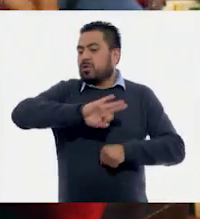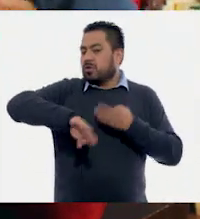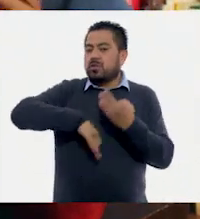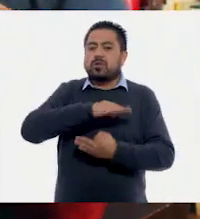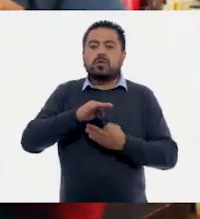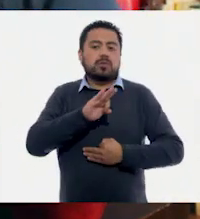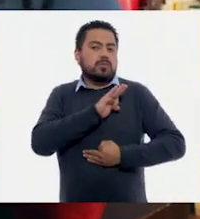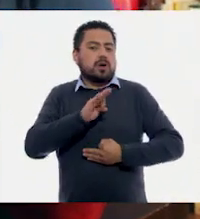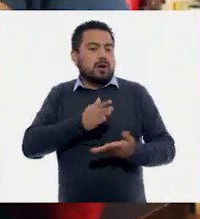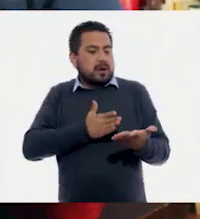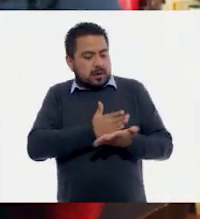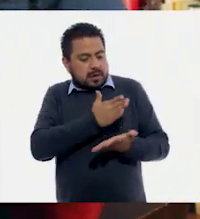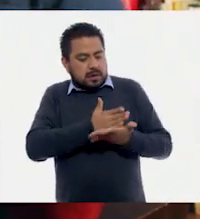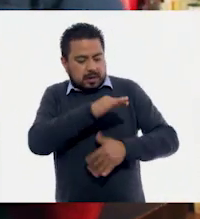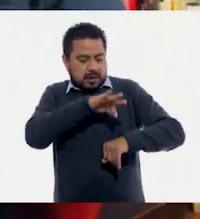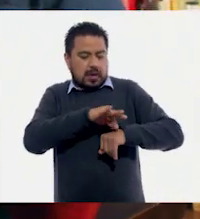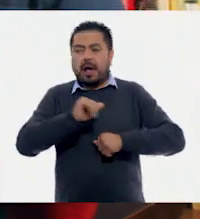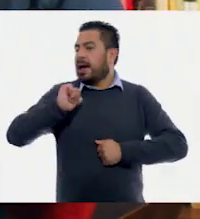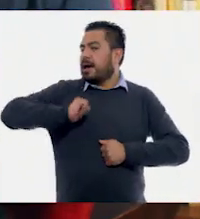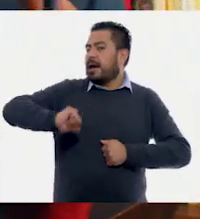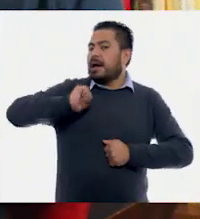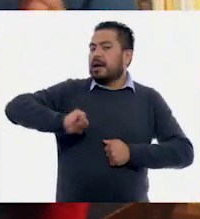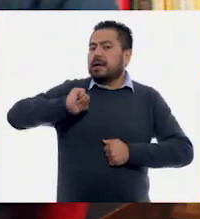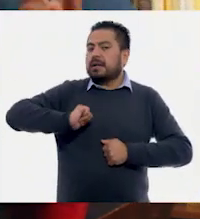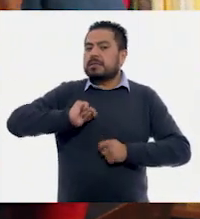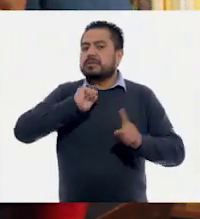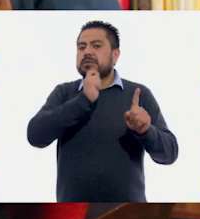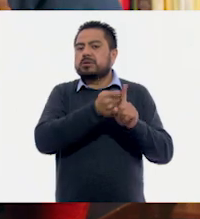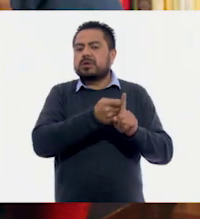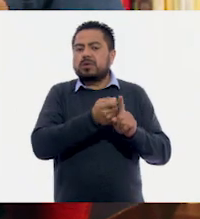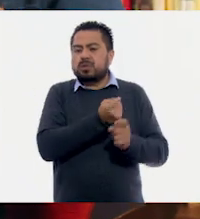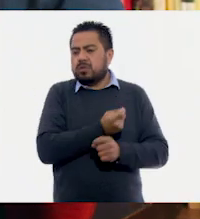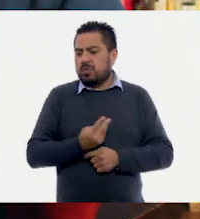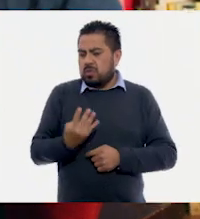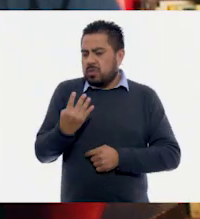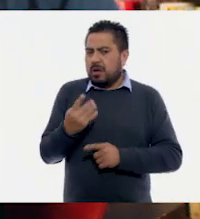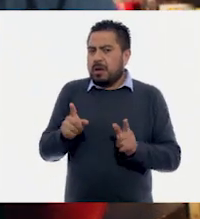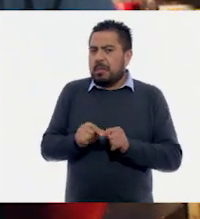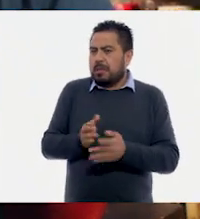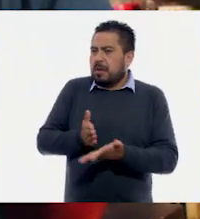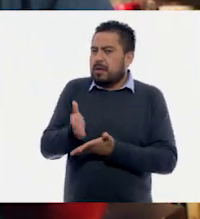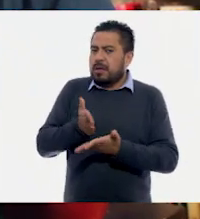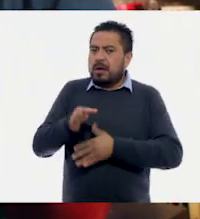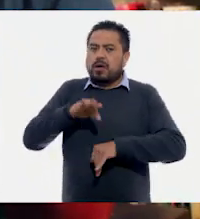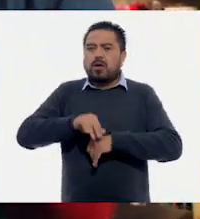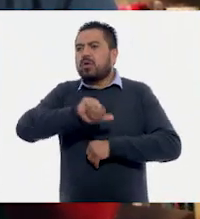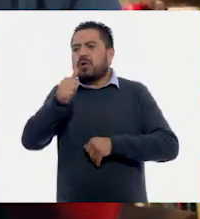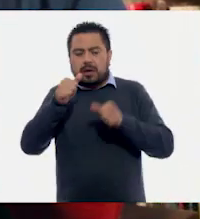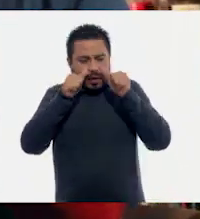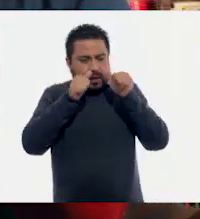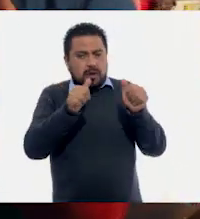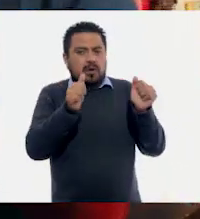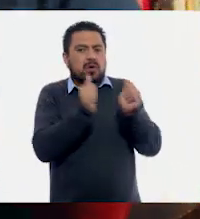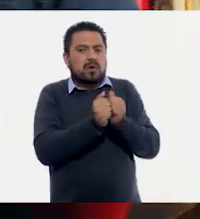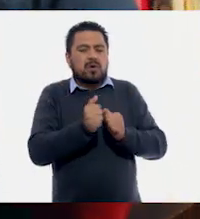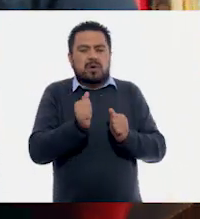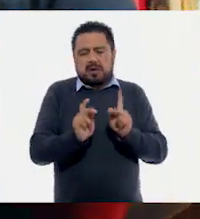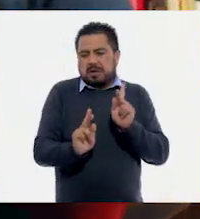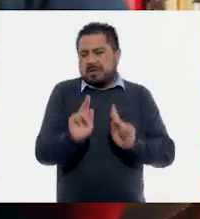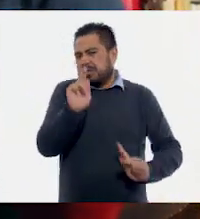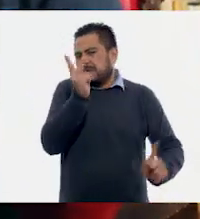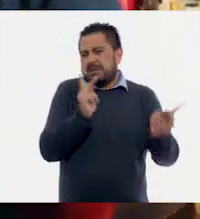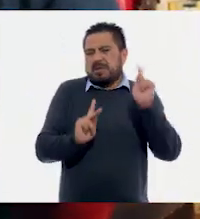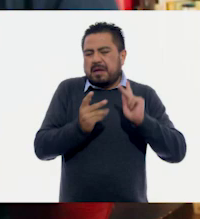podían acudir al médico, porque antes eran unos cuantos los que podían acudir al médico. Otros se atendían con herbolaria, hierbas